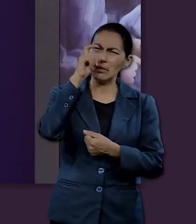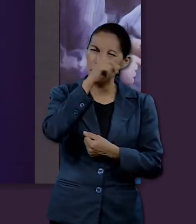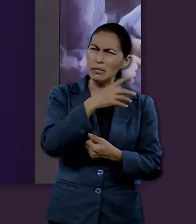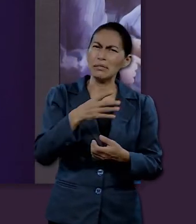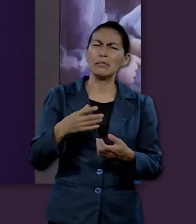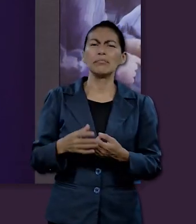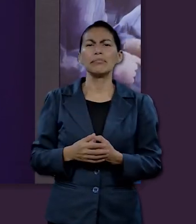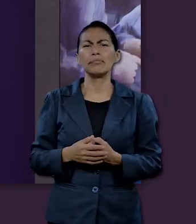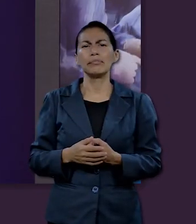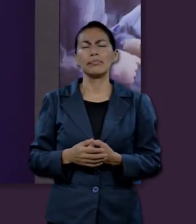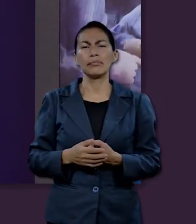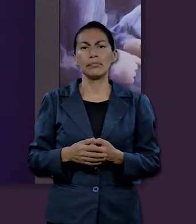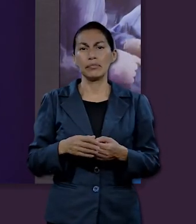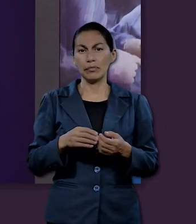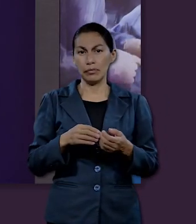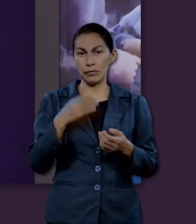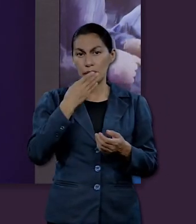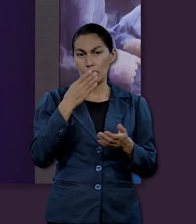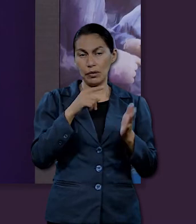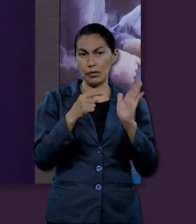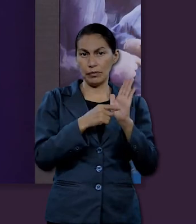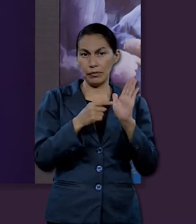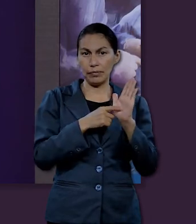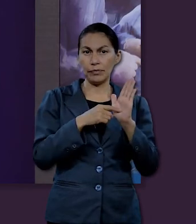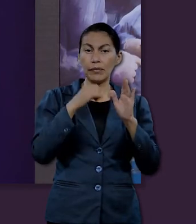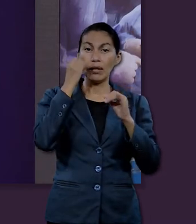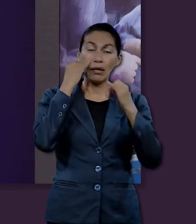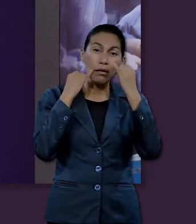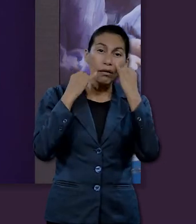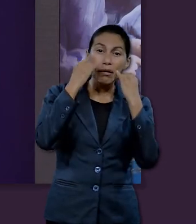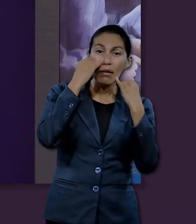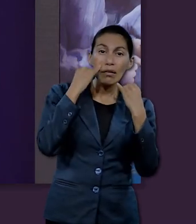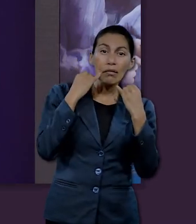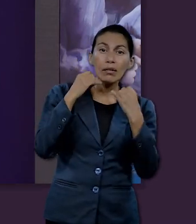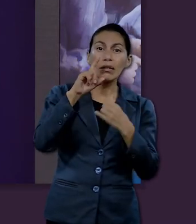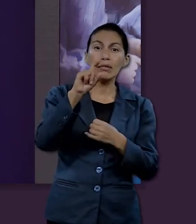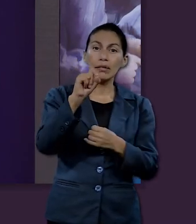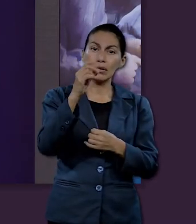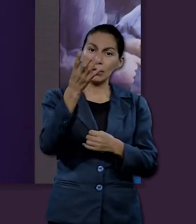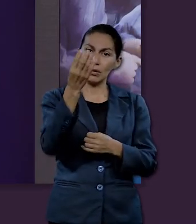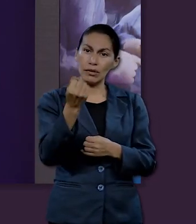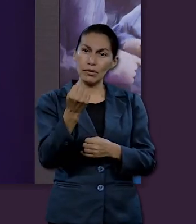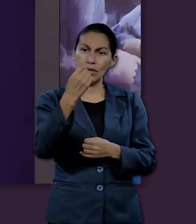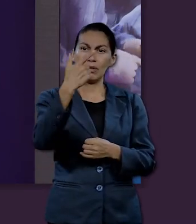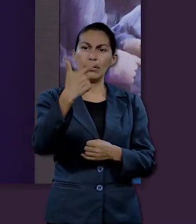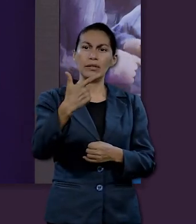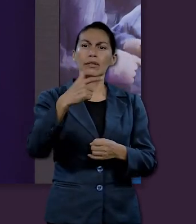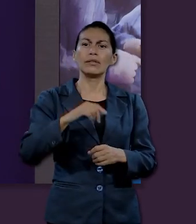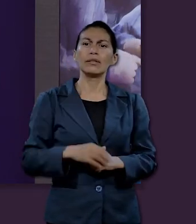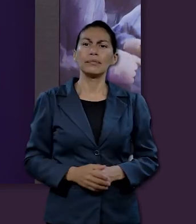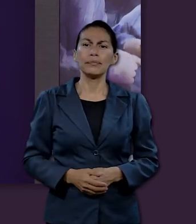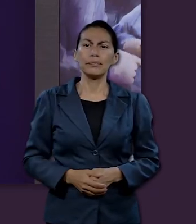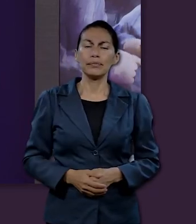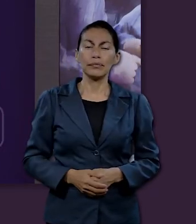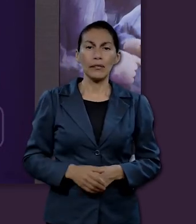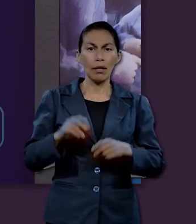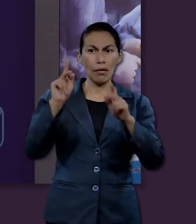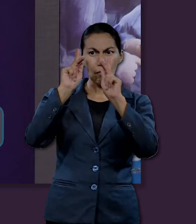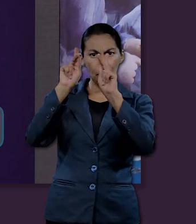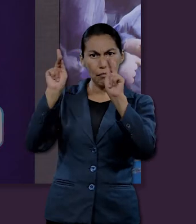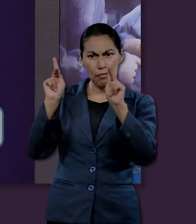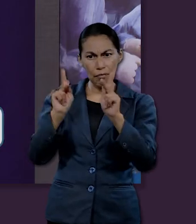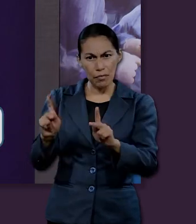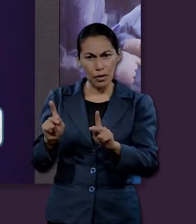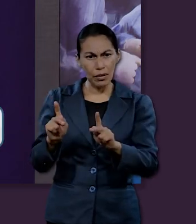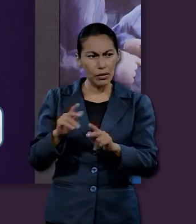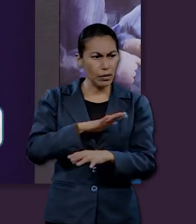sus dificultades imperantes. Y la cita de esta fuente es Jeremías 29.7. Los invito